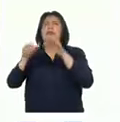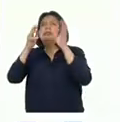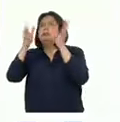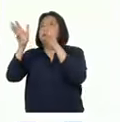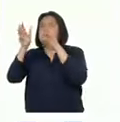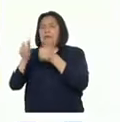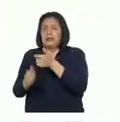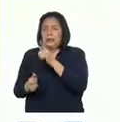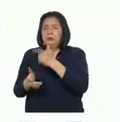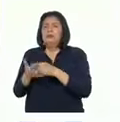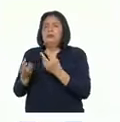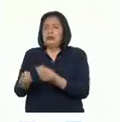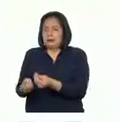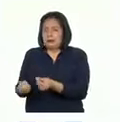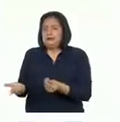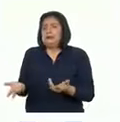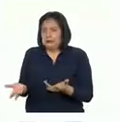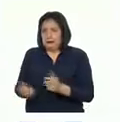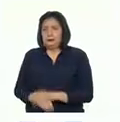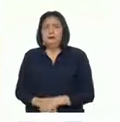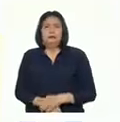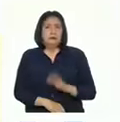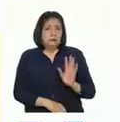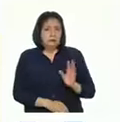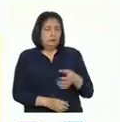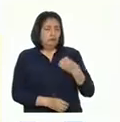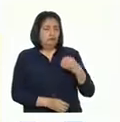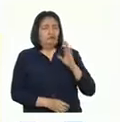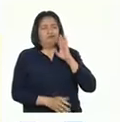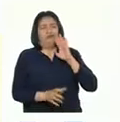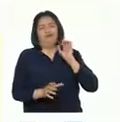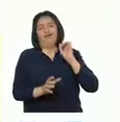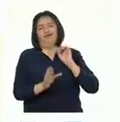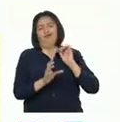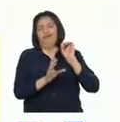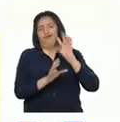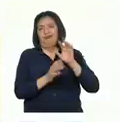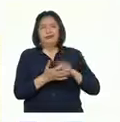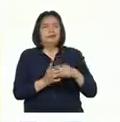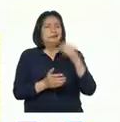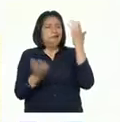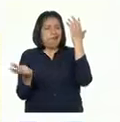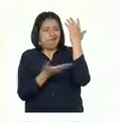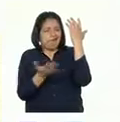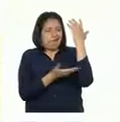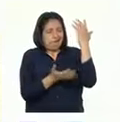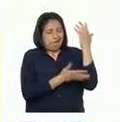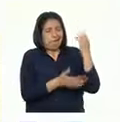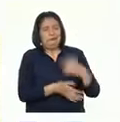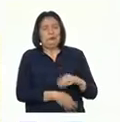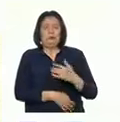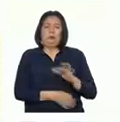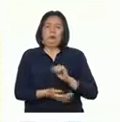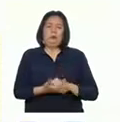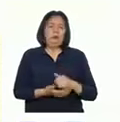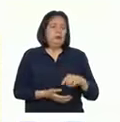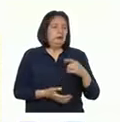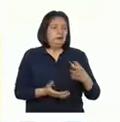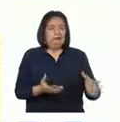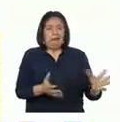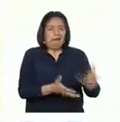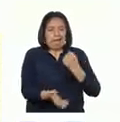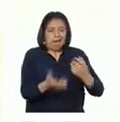el agua y el tipo de suelo. Debido a la contaminación, la deforestación, el uso inadecuado de los recursos